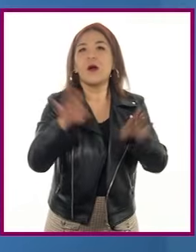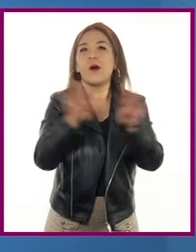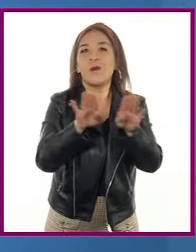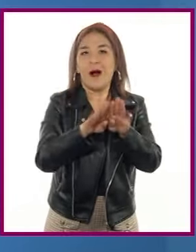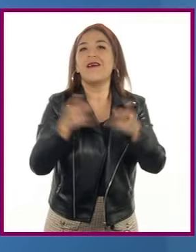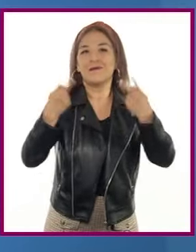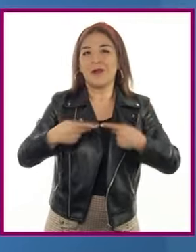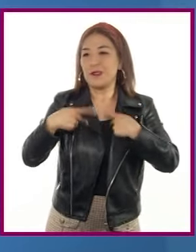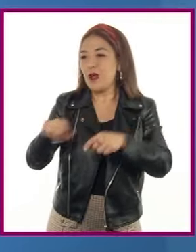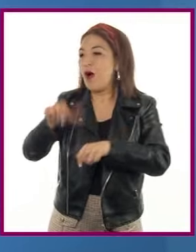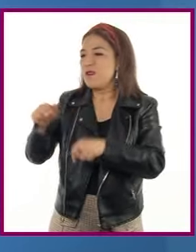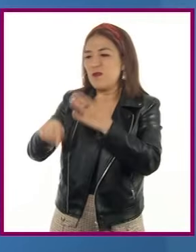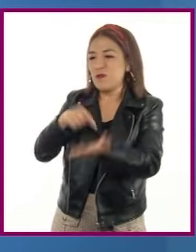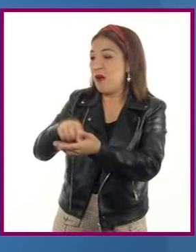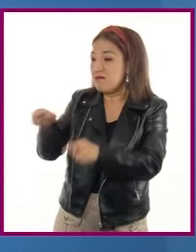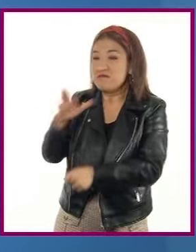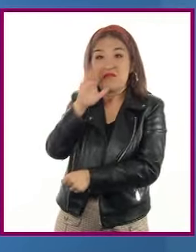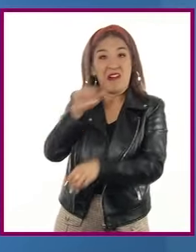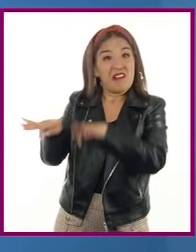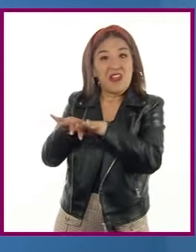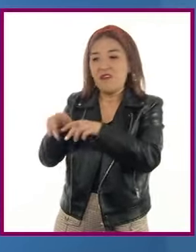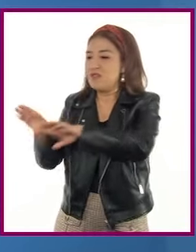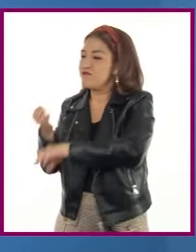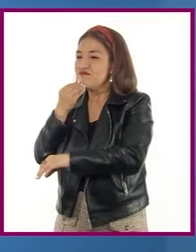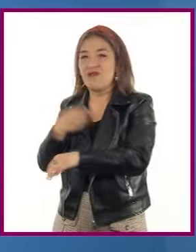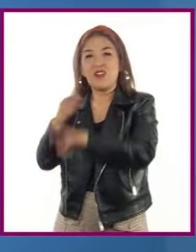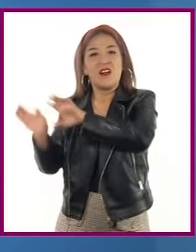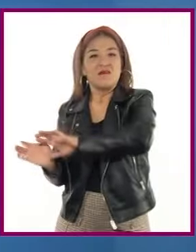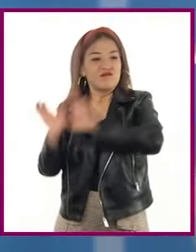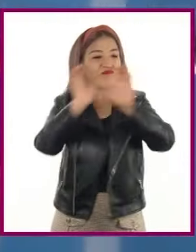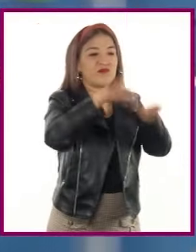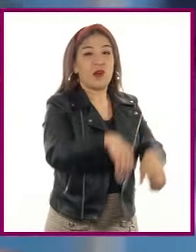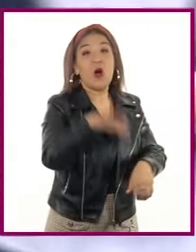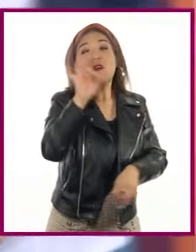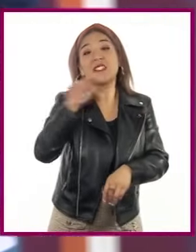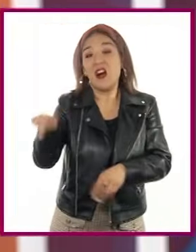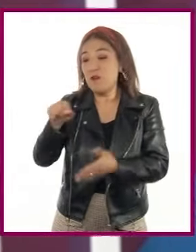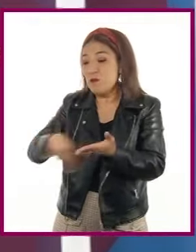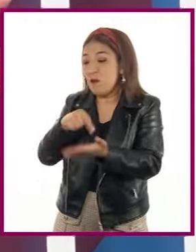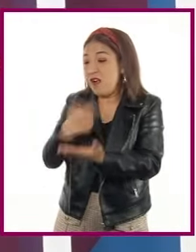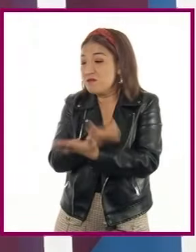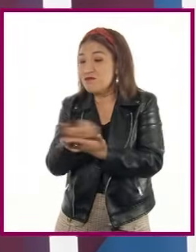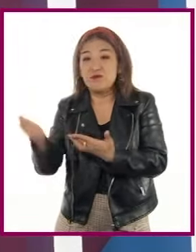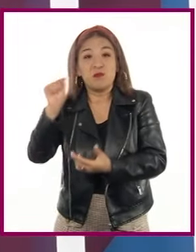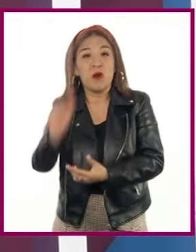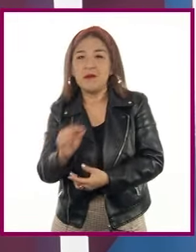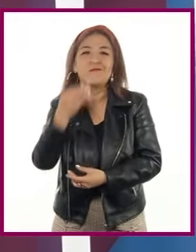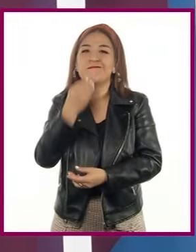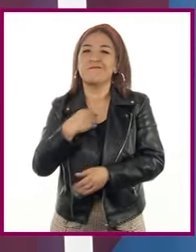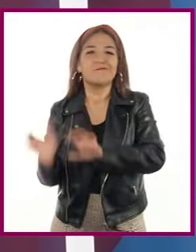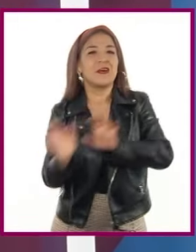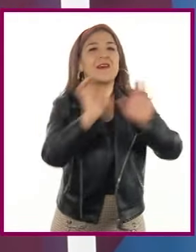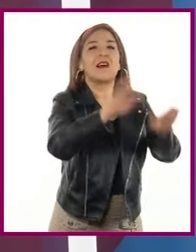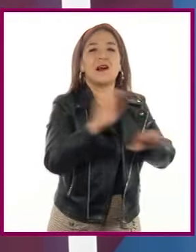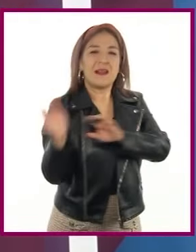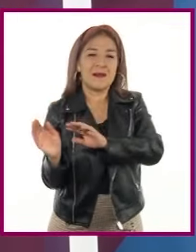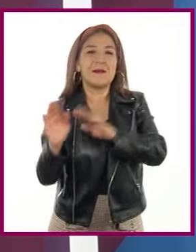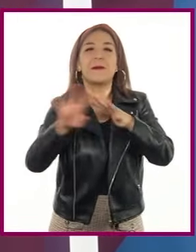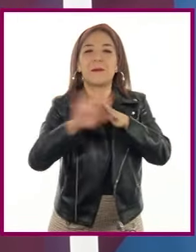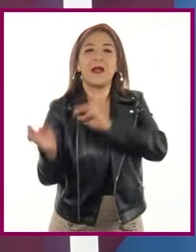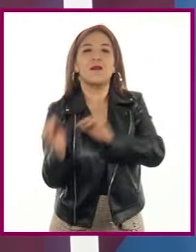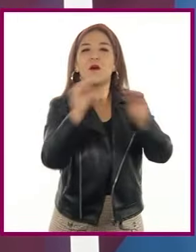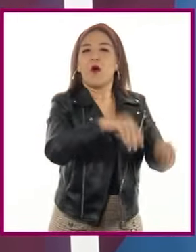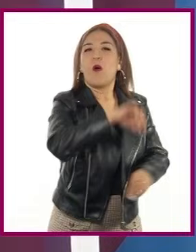de otros espacios en los que no haya trabajo o estos sean mal pagados. Por ejemplo, si la